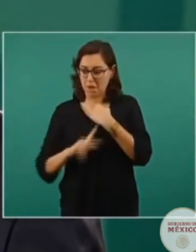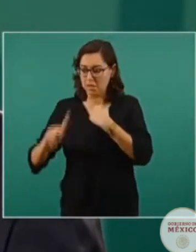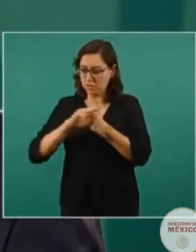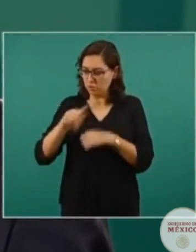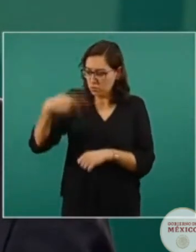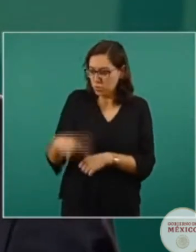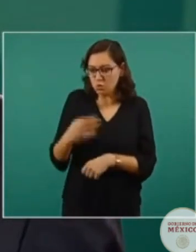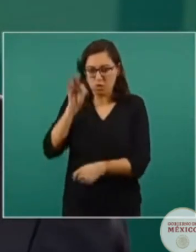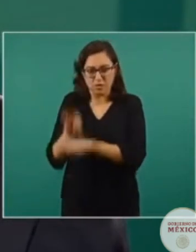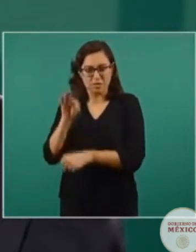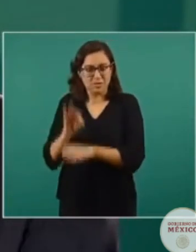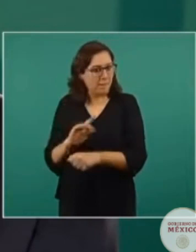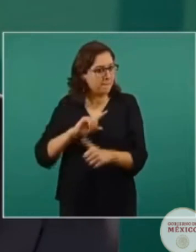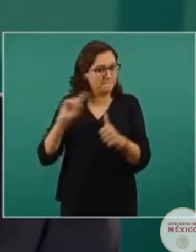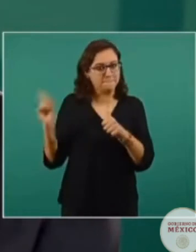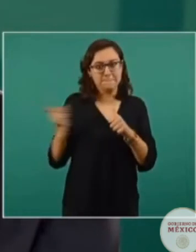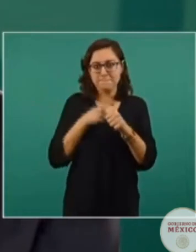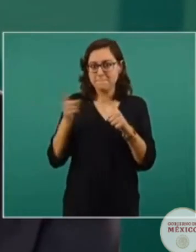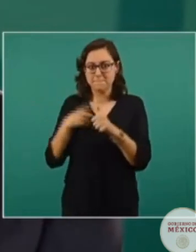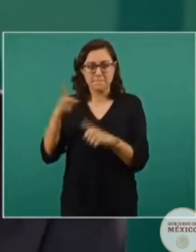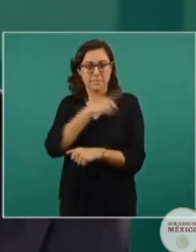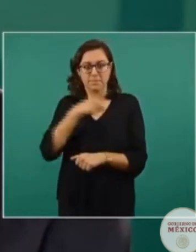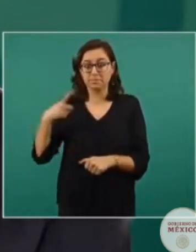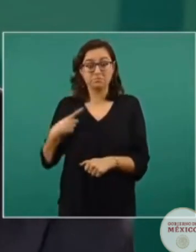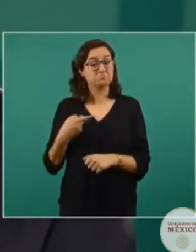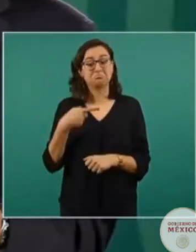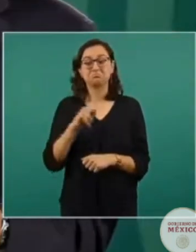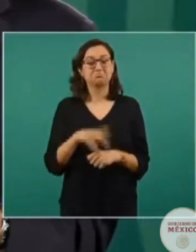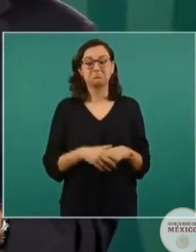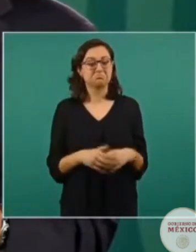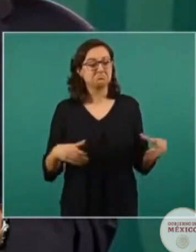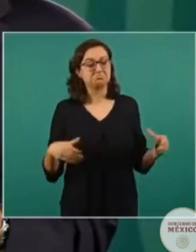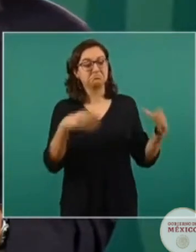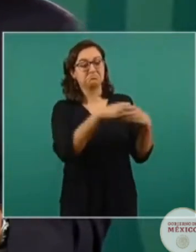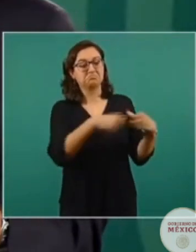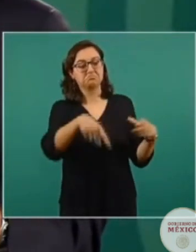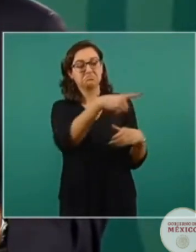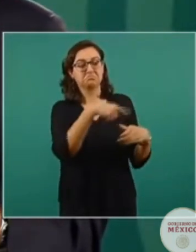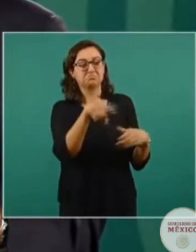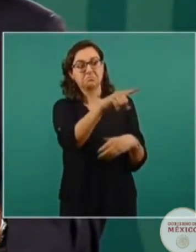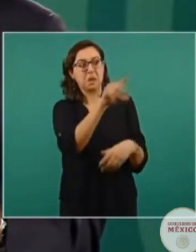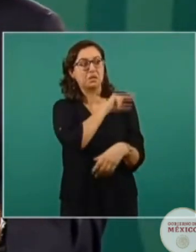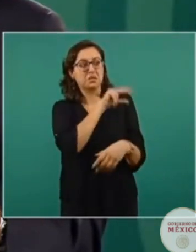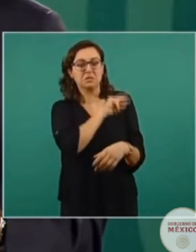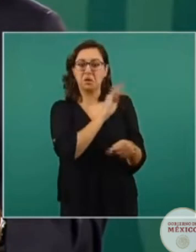Entonces, se convirtió en un poder para defender a grupos de intereses creados.